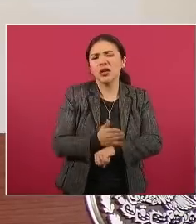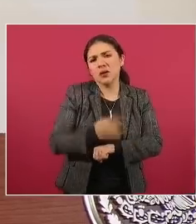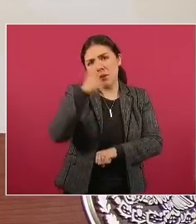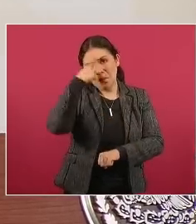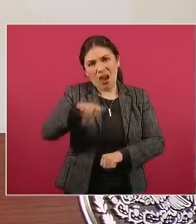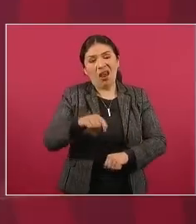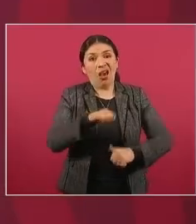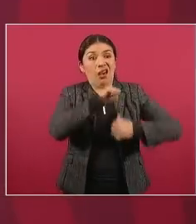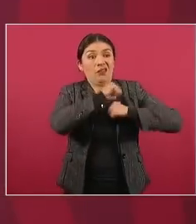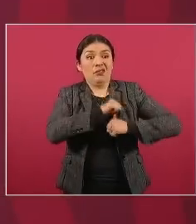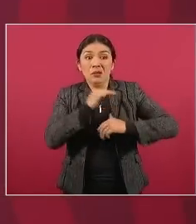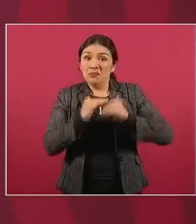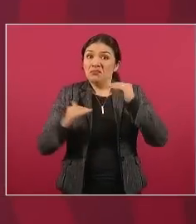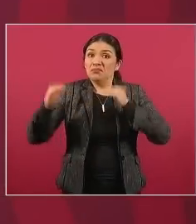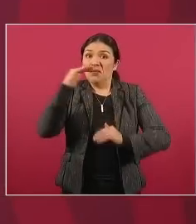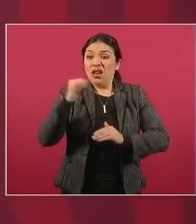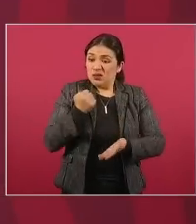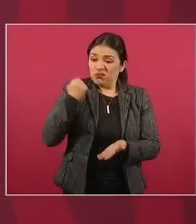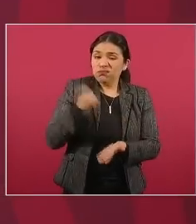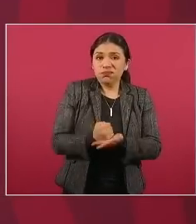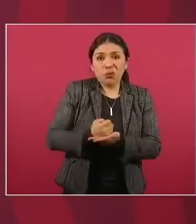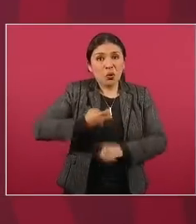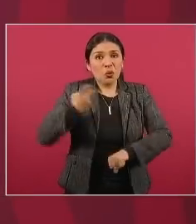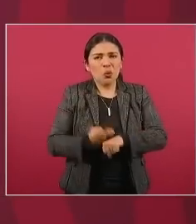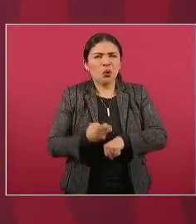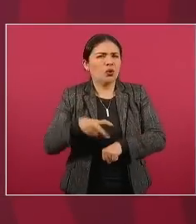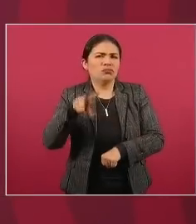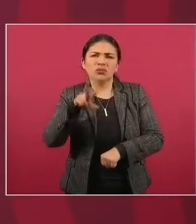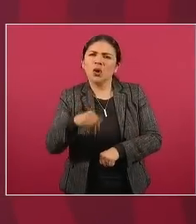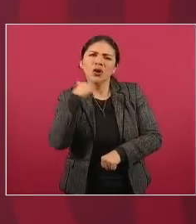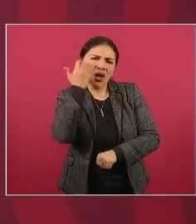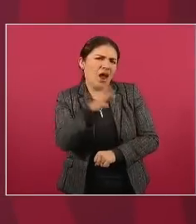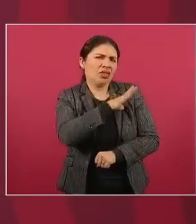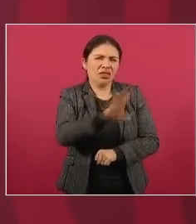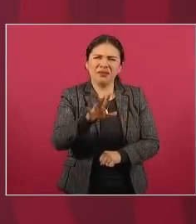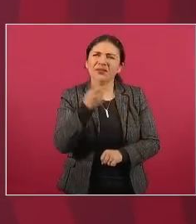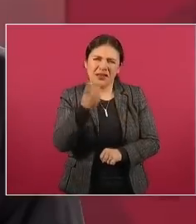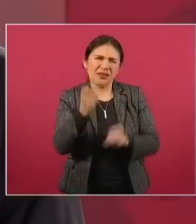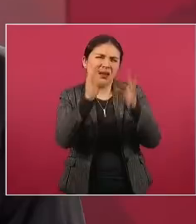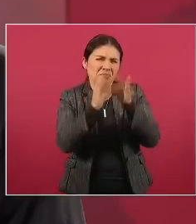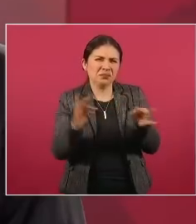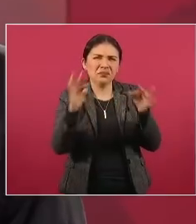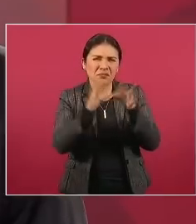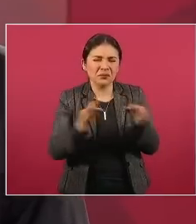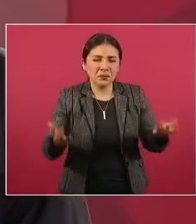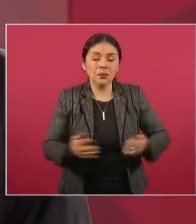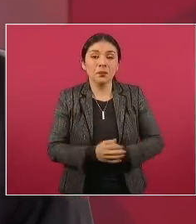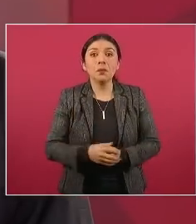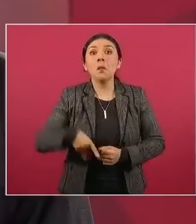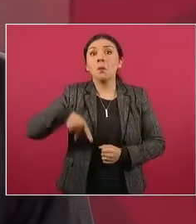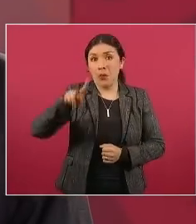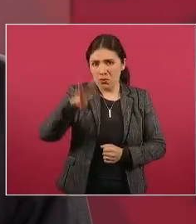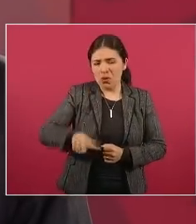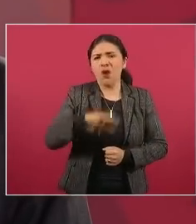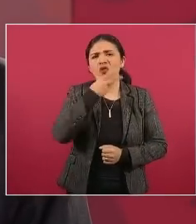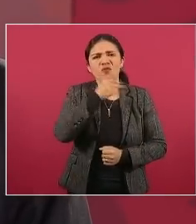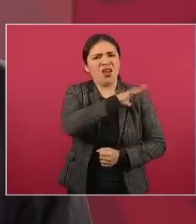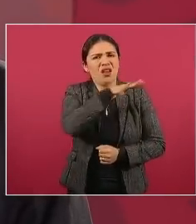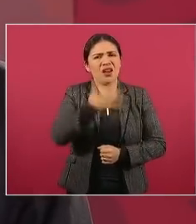o infrinja el orden jurídico y estamos hablando de cosas